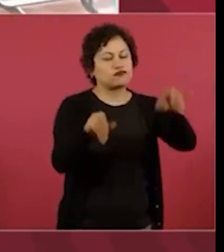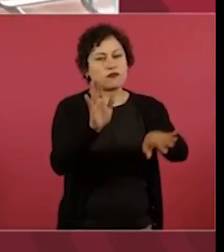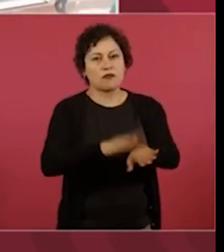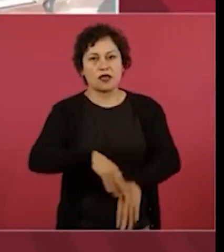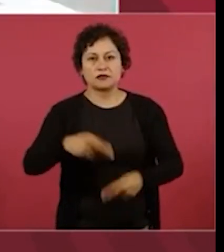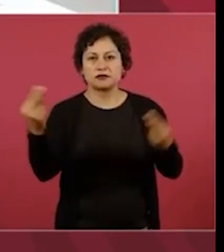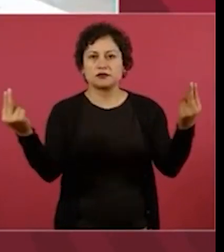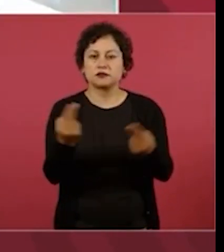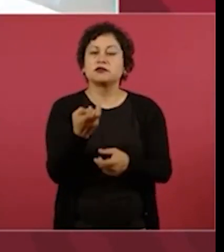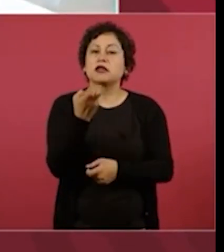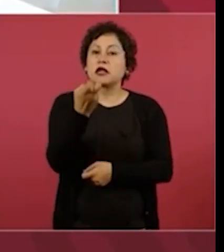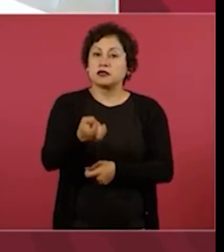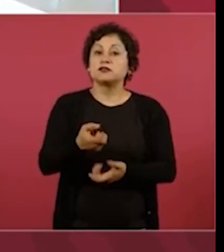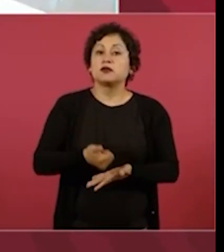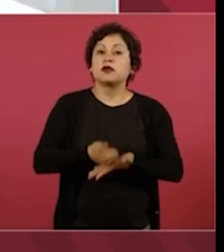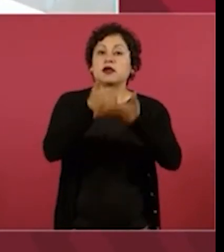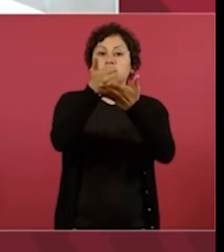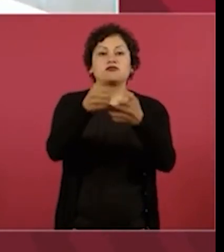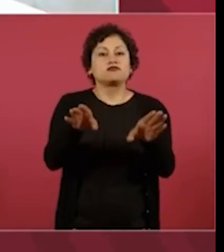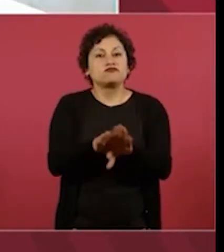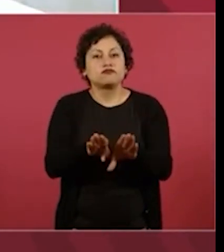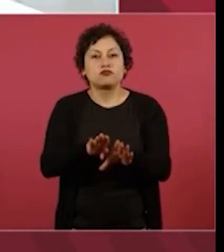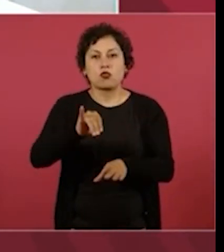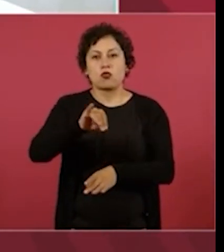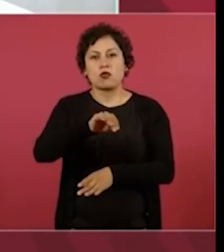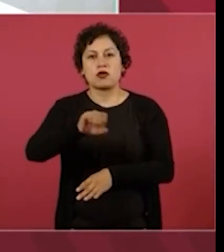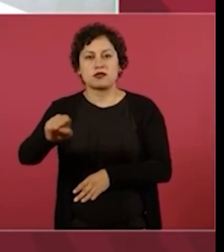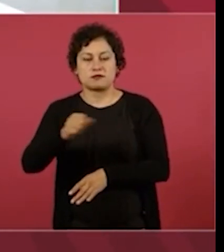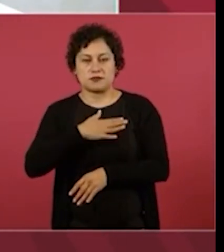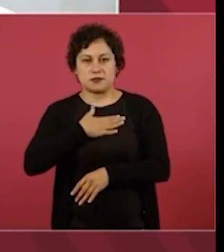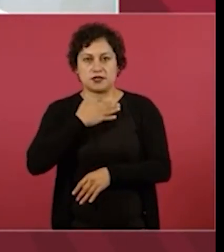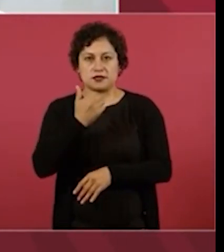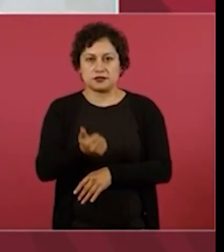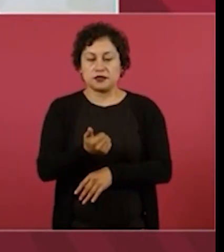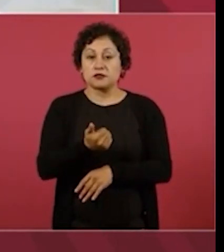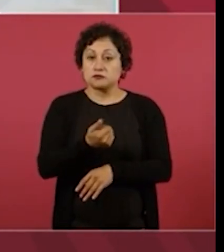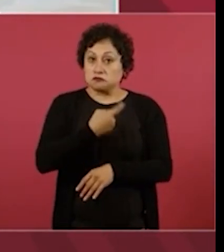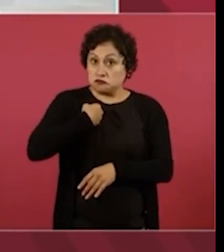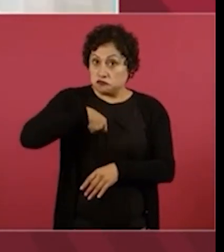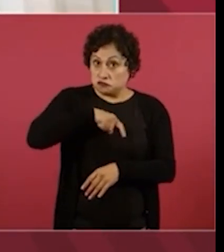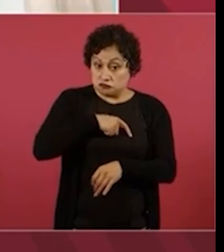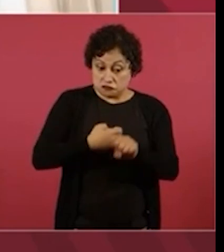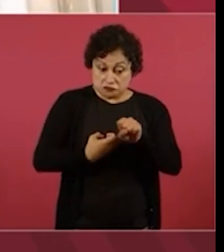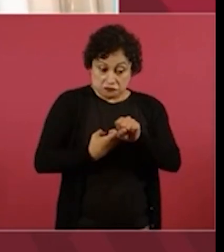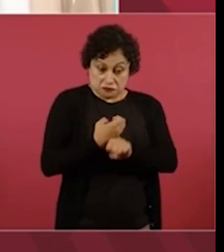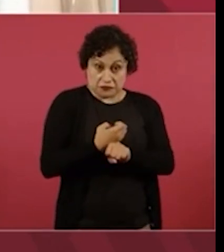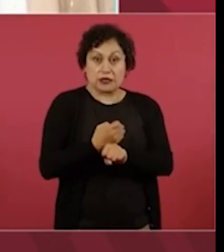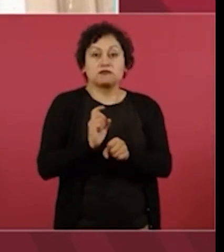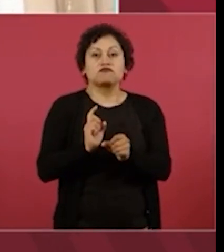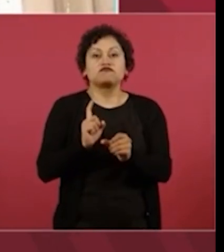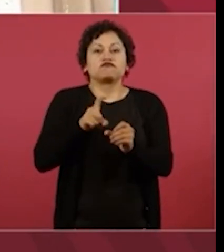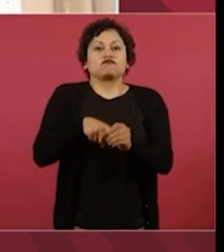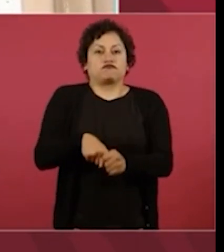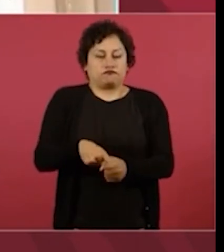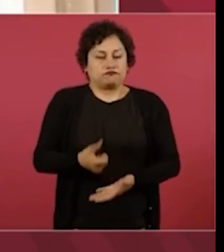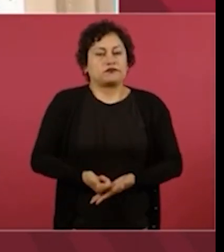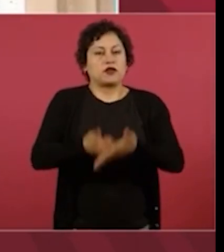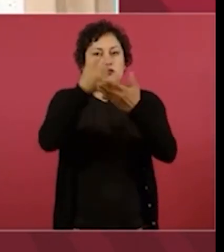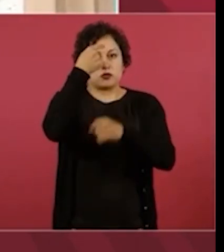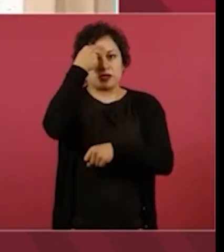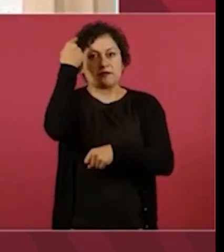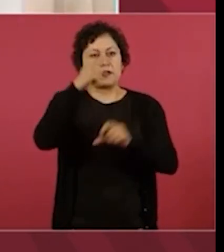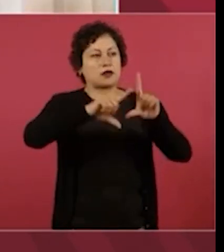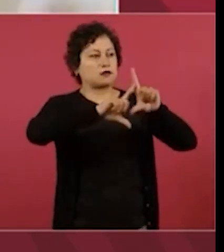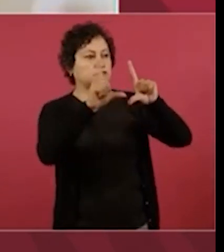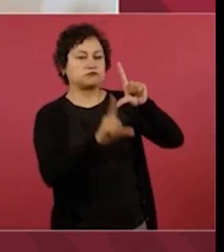sido trascendente para nosotros como entidad sumarnos a esta cruzada para mejorar la salud en el país